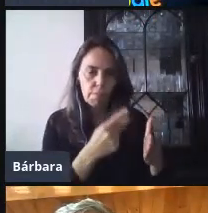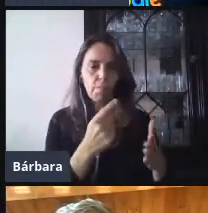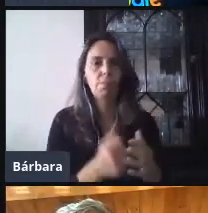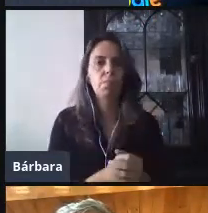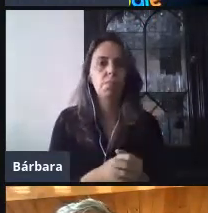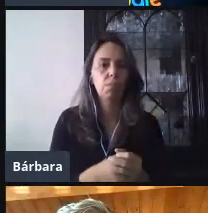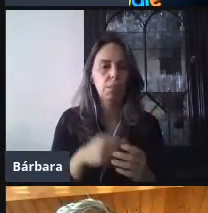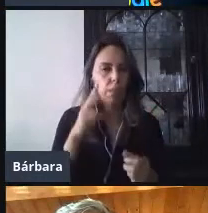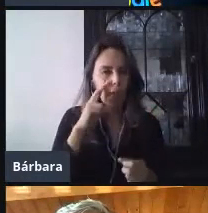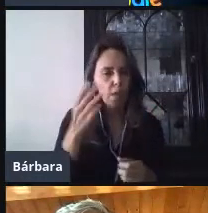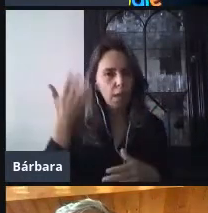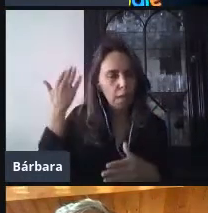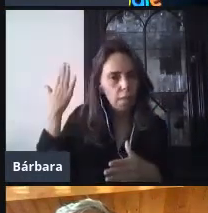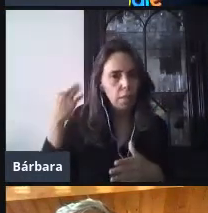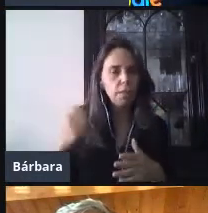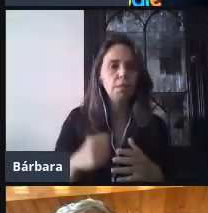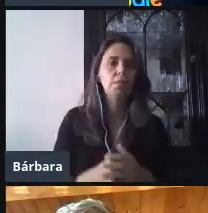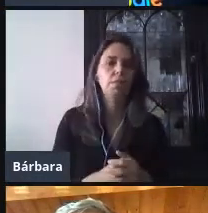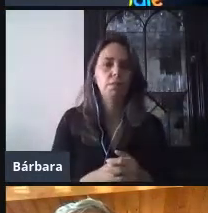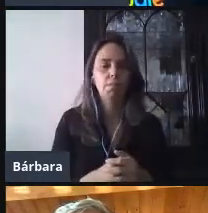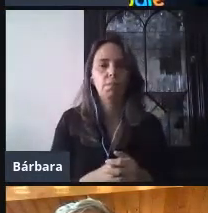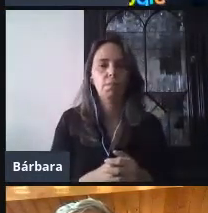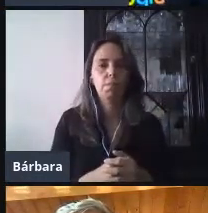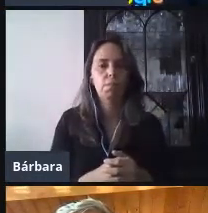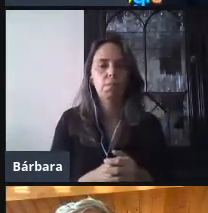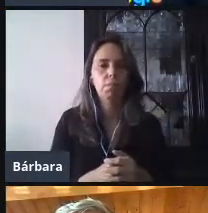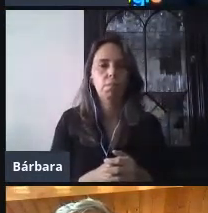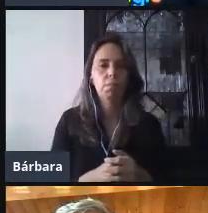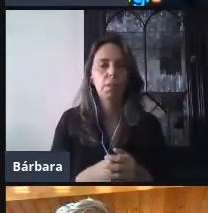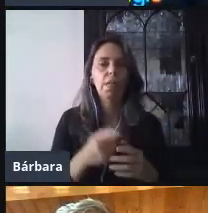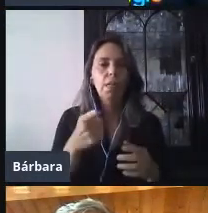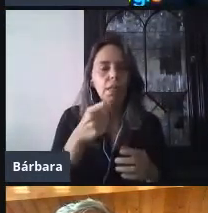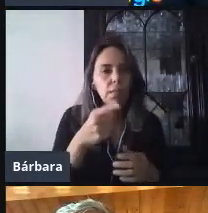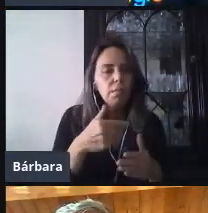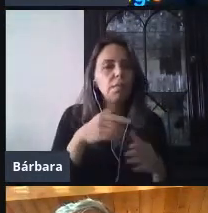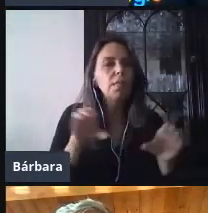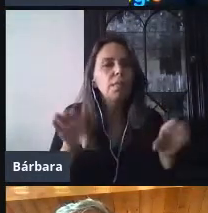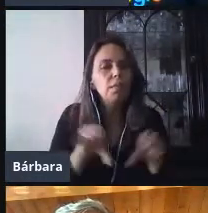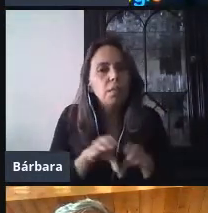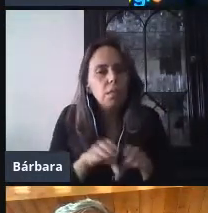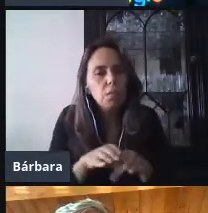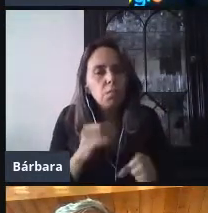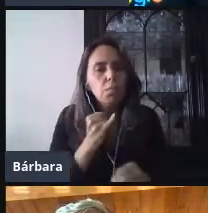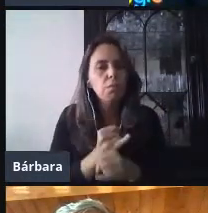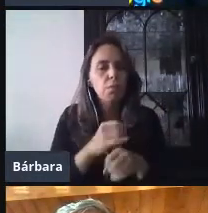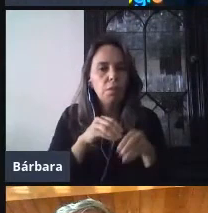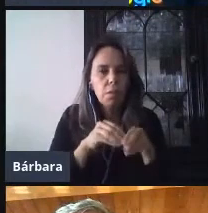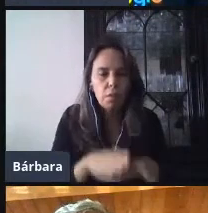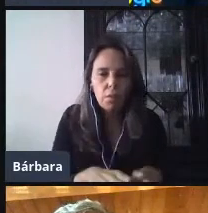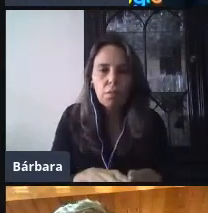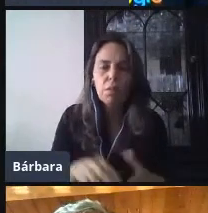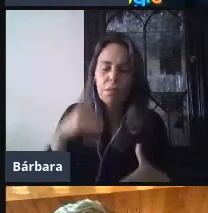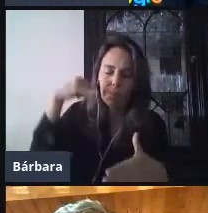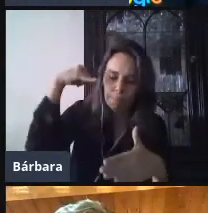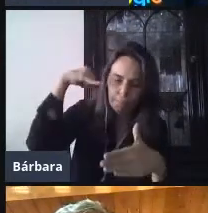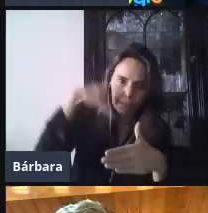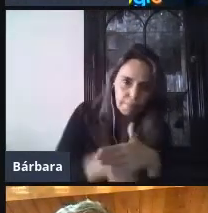correo del maestro Jaime es precisamente de cómo tener información más detallada de lo que está pasando y